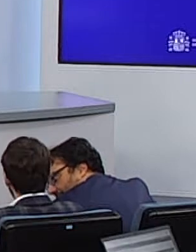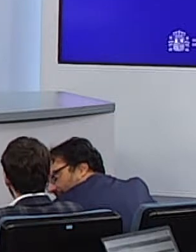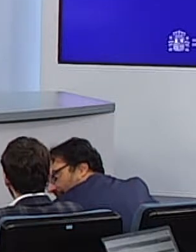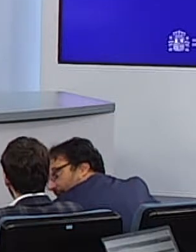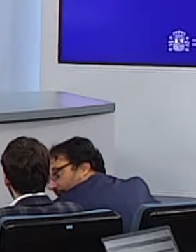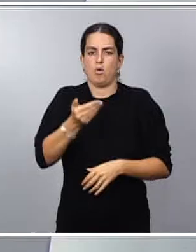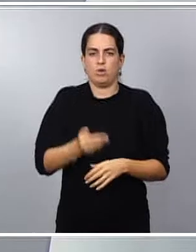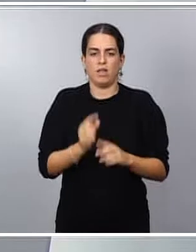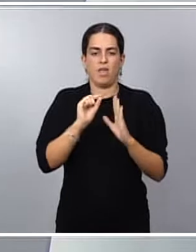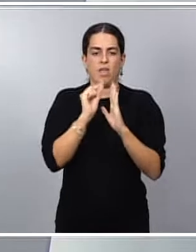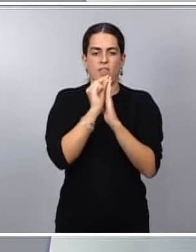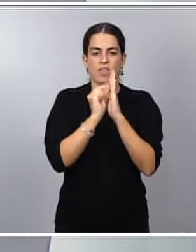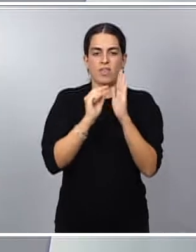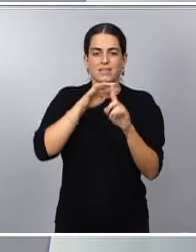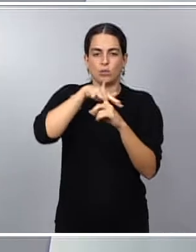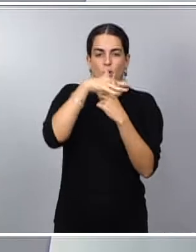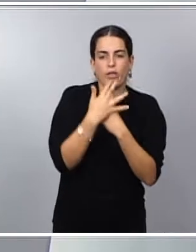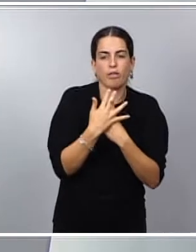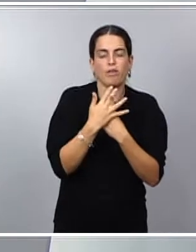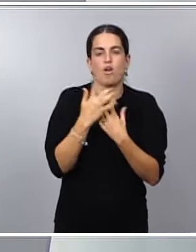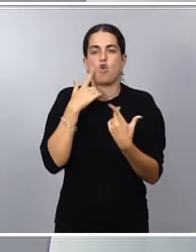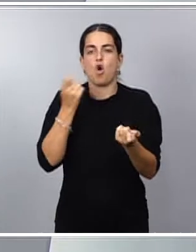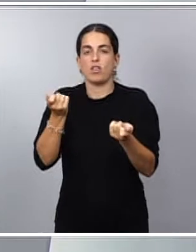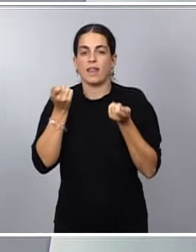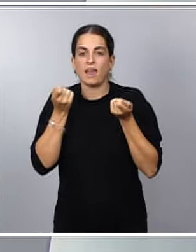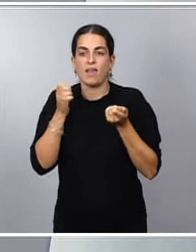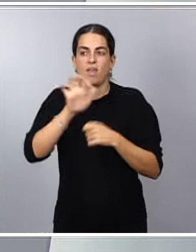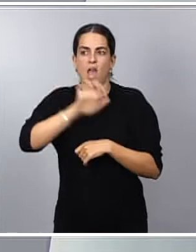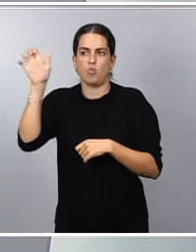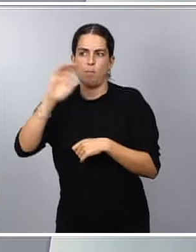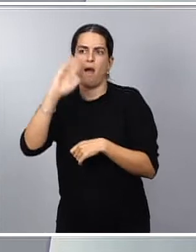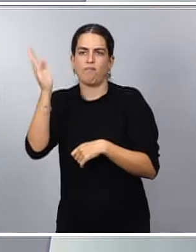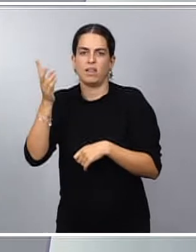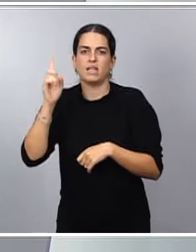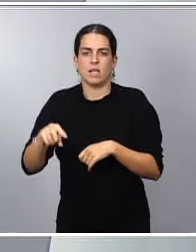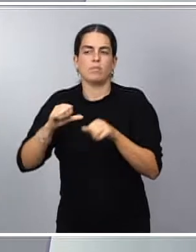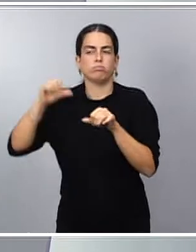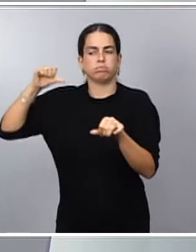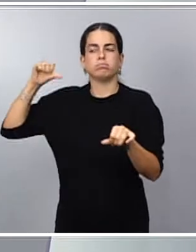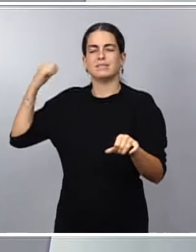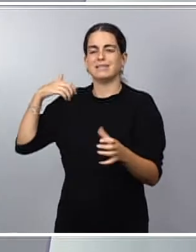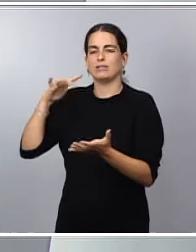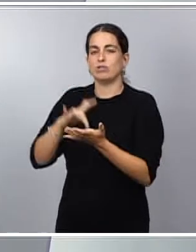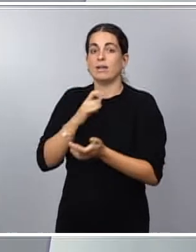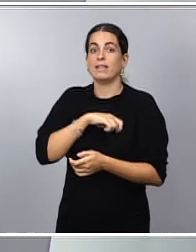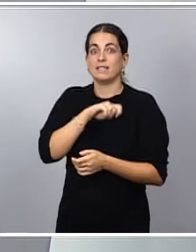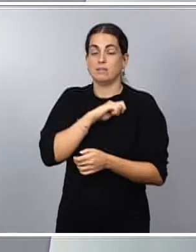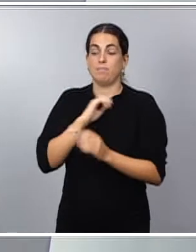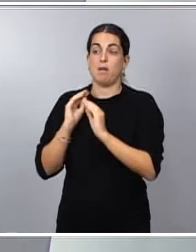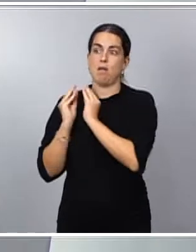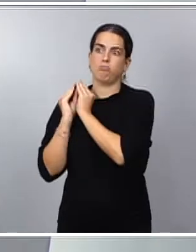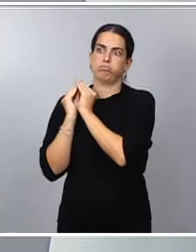contingencia que afecta a Europa en este momento, viene de hace tiempo y España ha venido respondiendo con